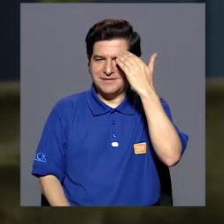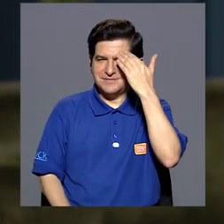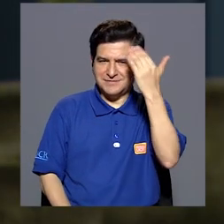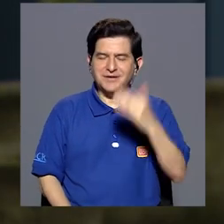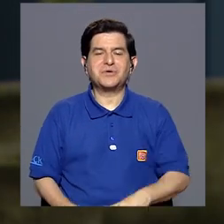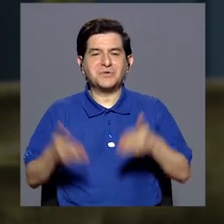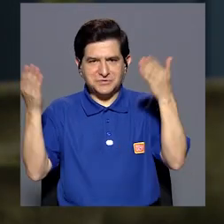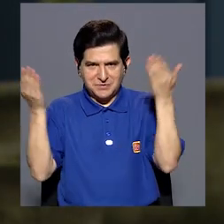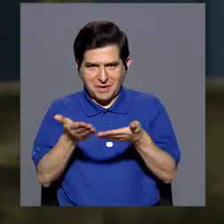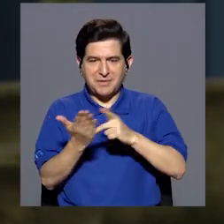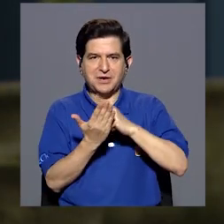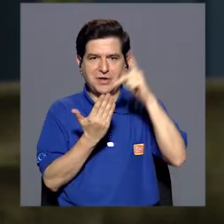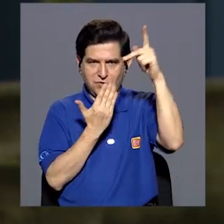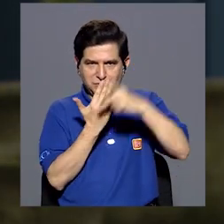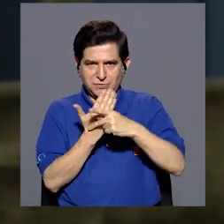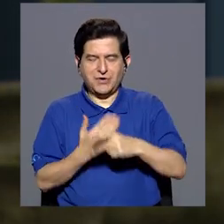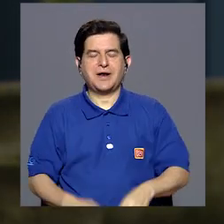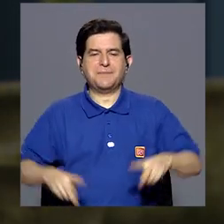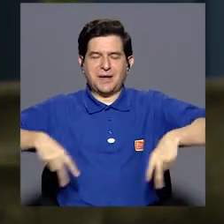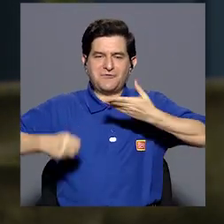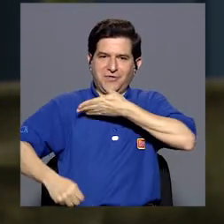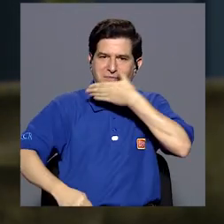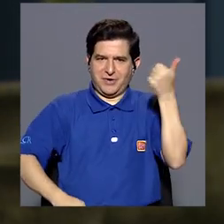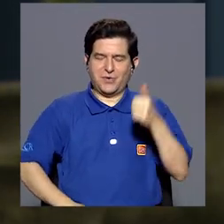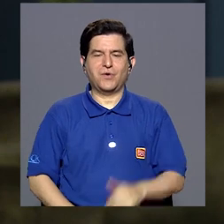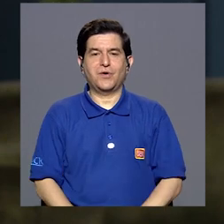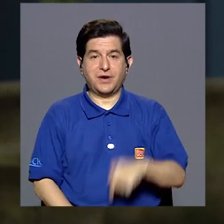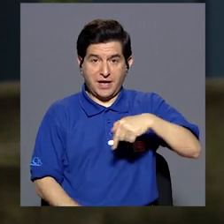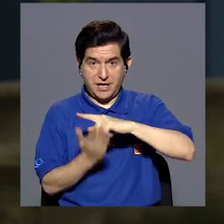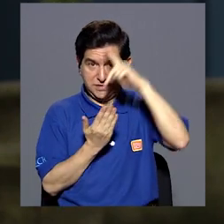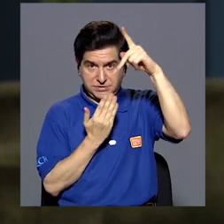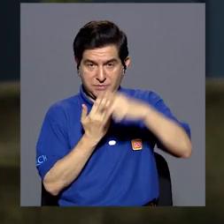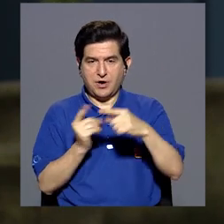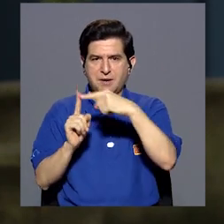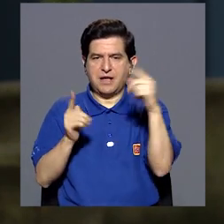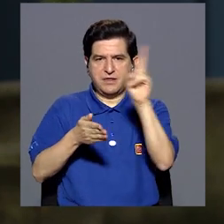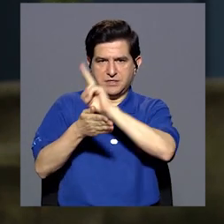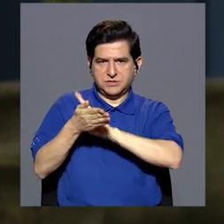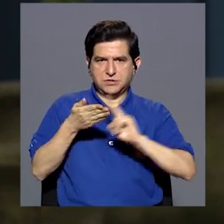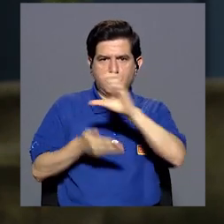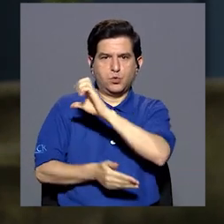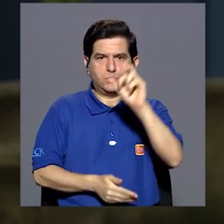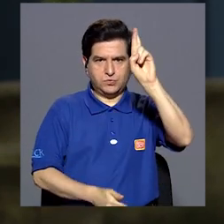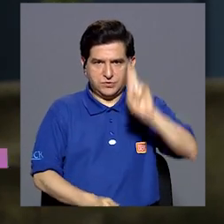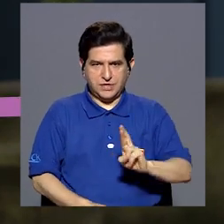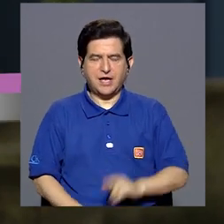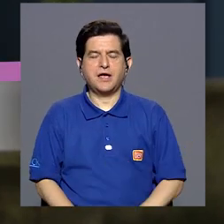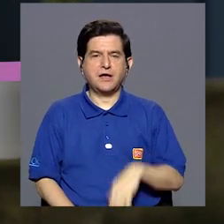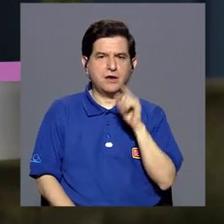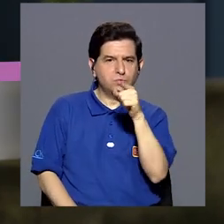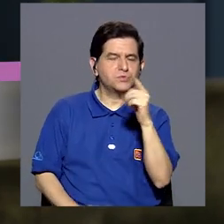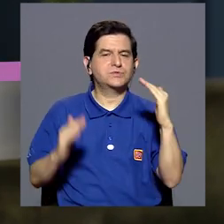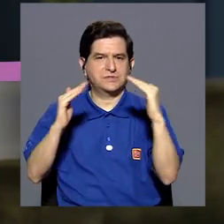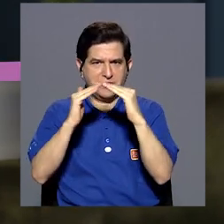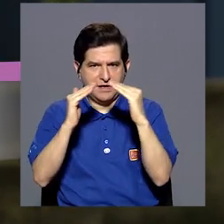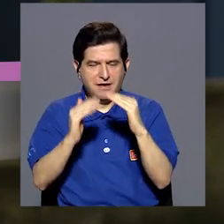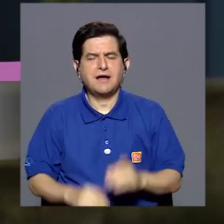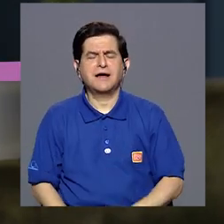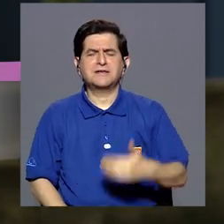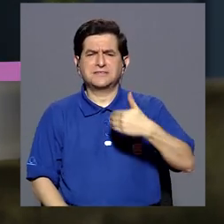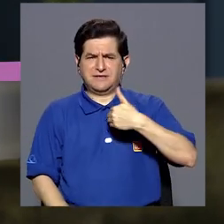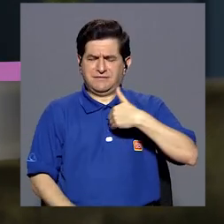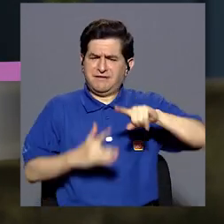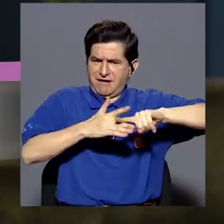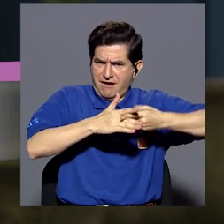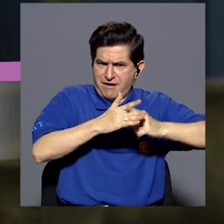Saludos cordiales, bienvenidos. Bienvenidos a su telerevista Vivir Mejor. Este programa desde la Universidad de Costa Rica lo dirigimos para que en sus hogares